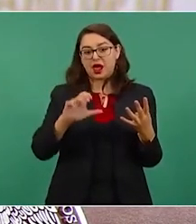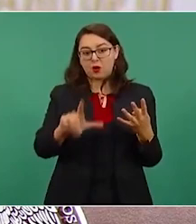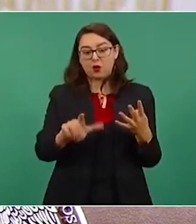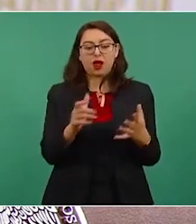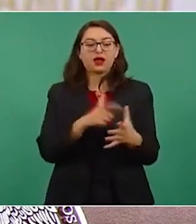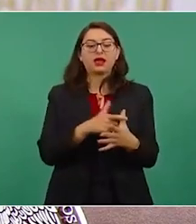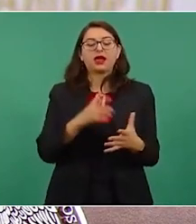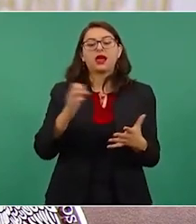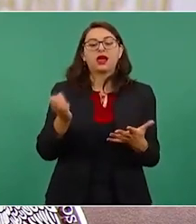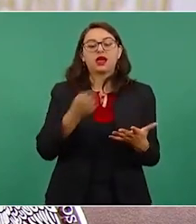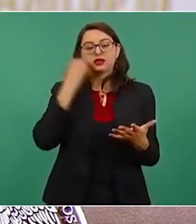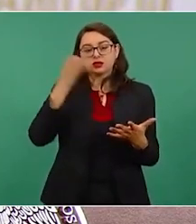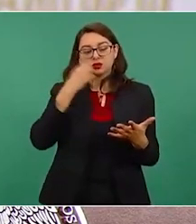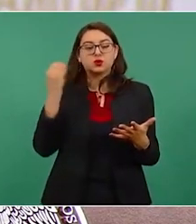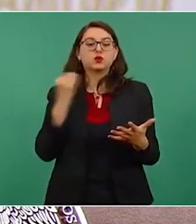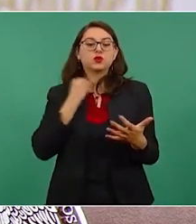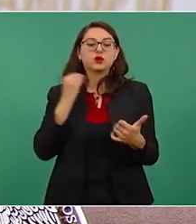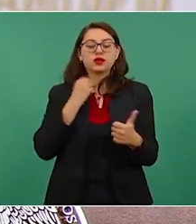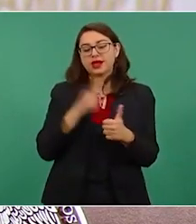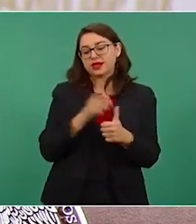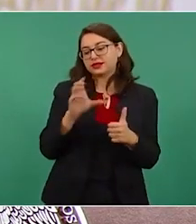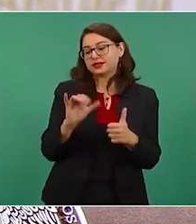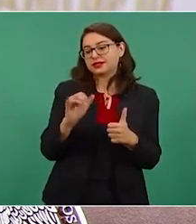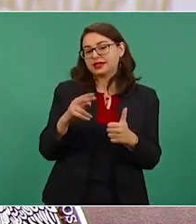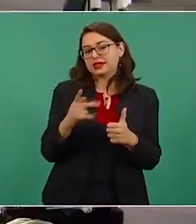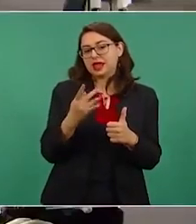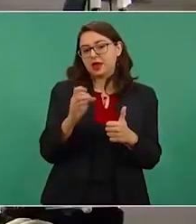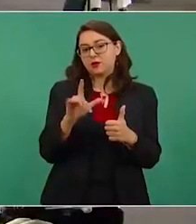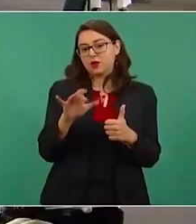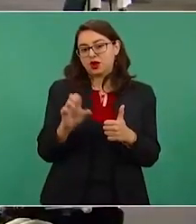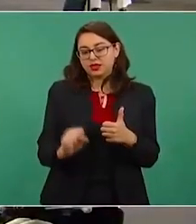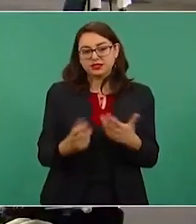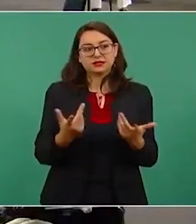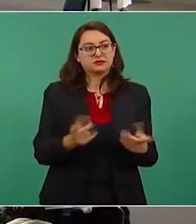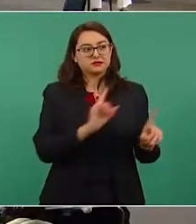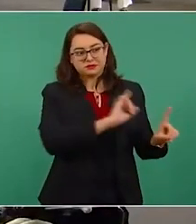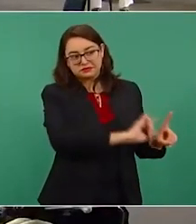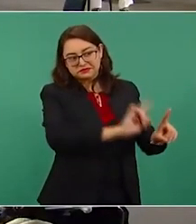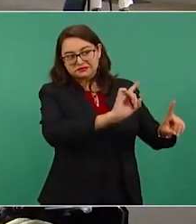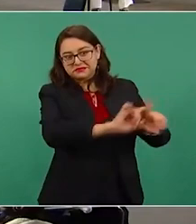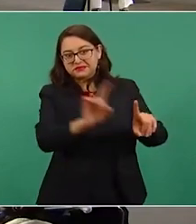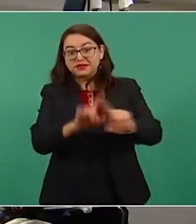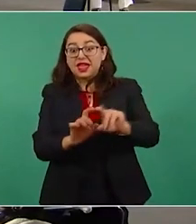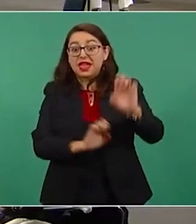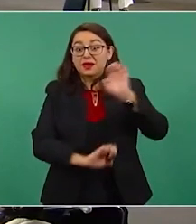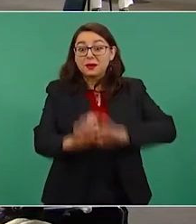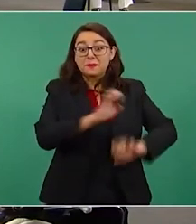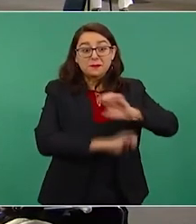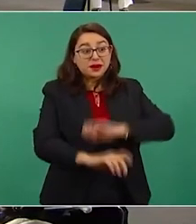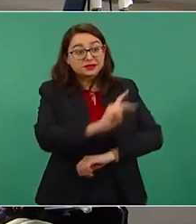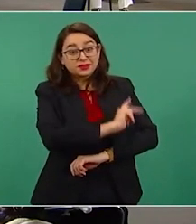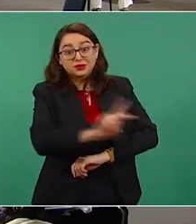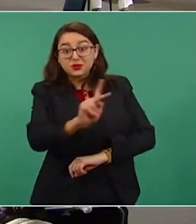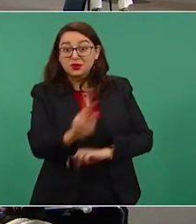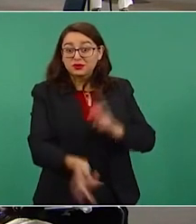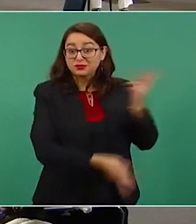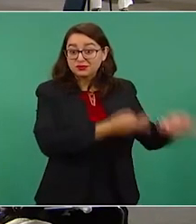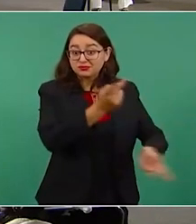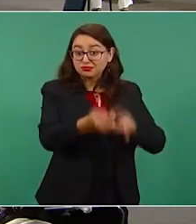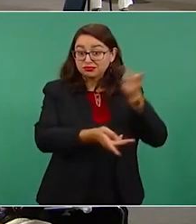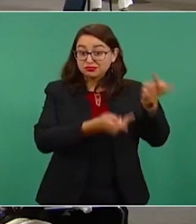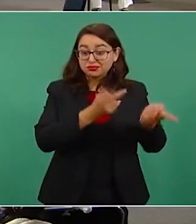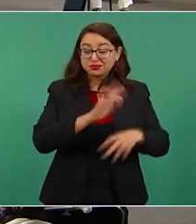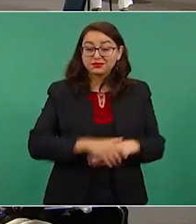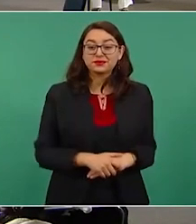Derecho, Cinépolis y Proyecto México Posible, entre otros. Entre los especialistas que